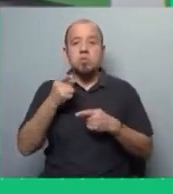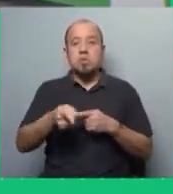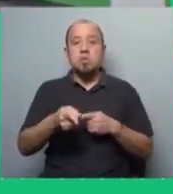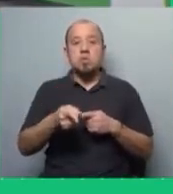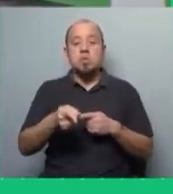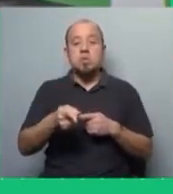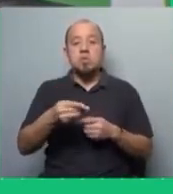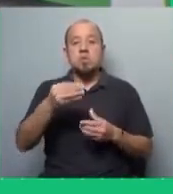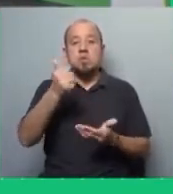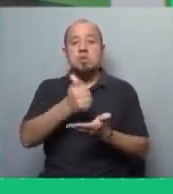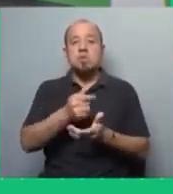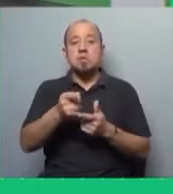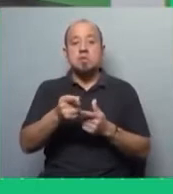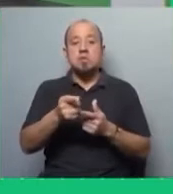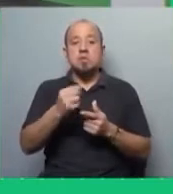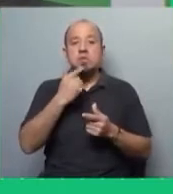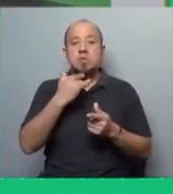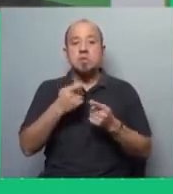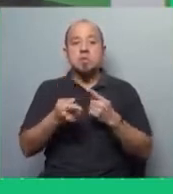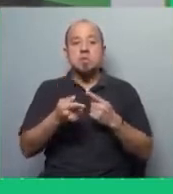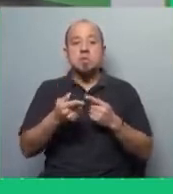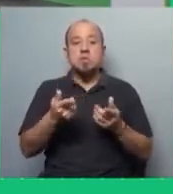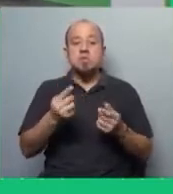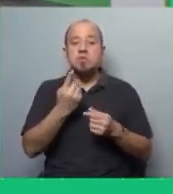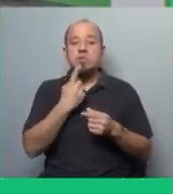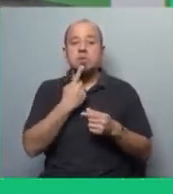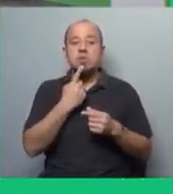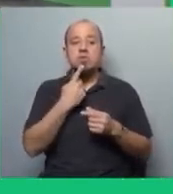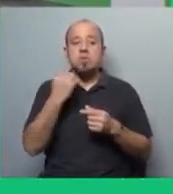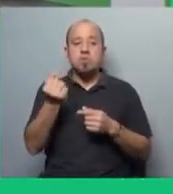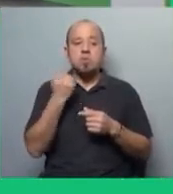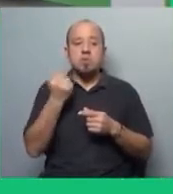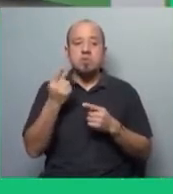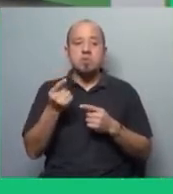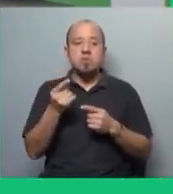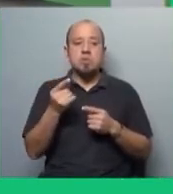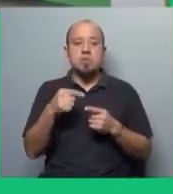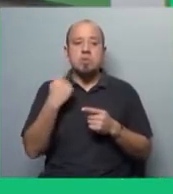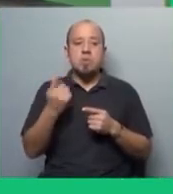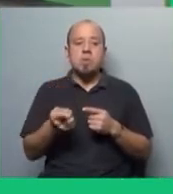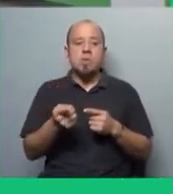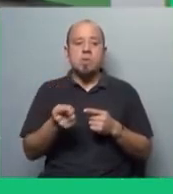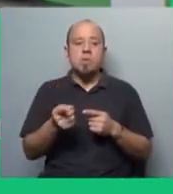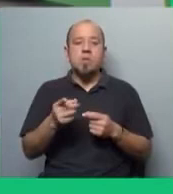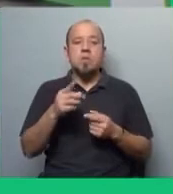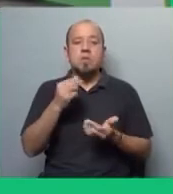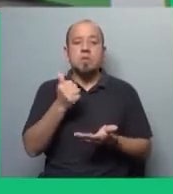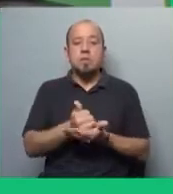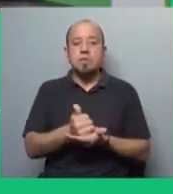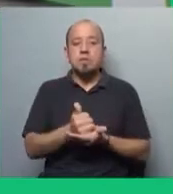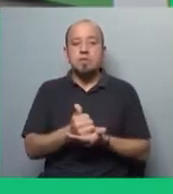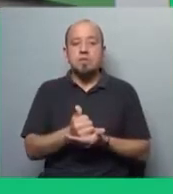El general Enelo, por ejemplo, que es una figura política importante y otros tuvieron su